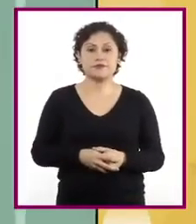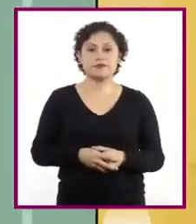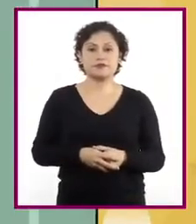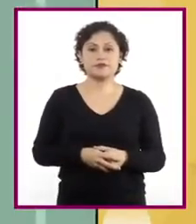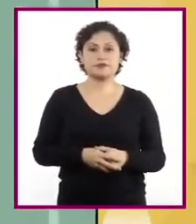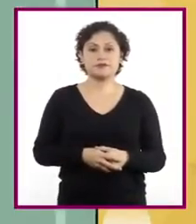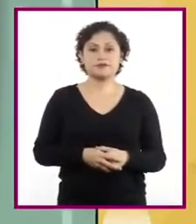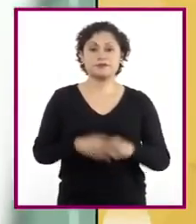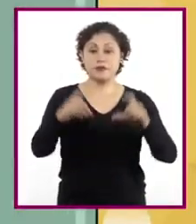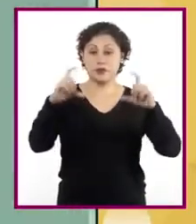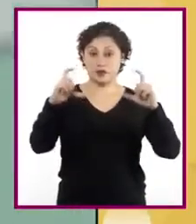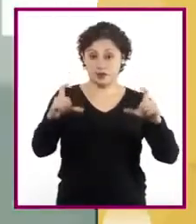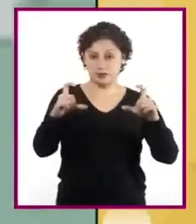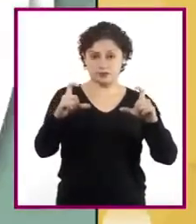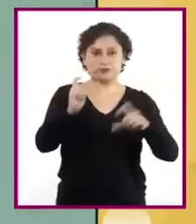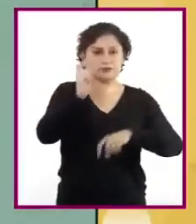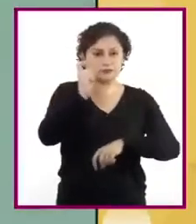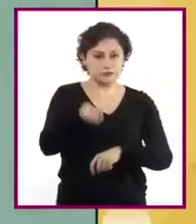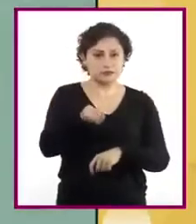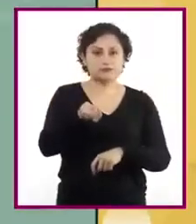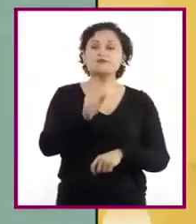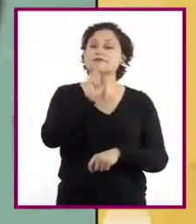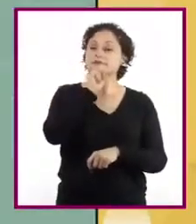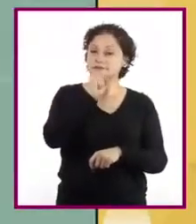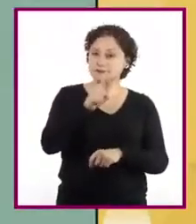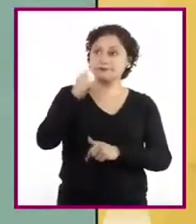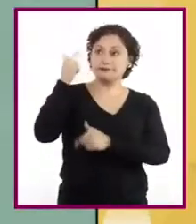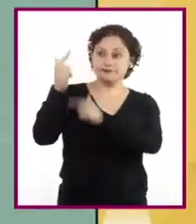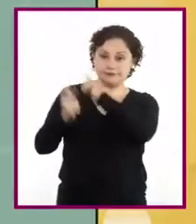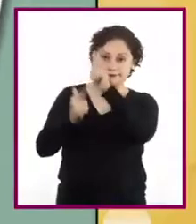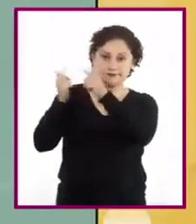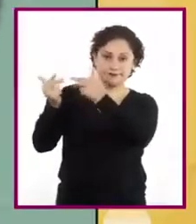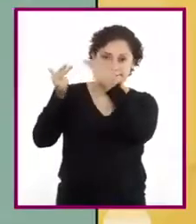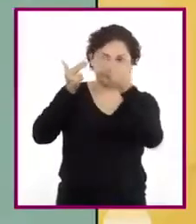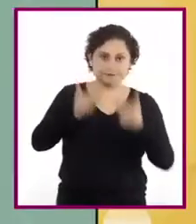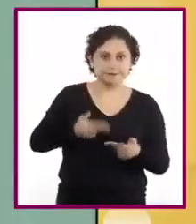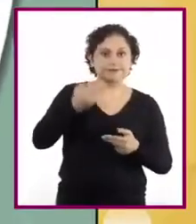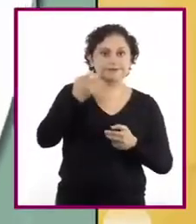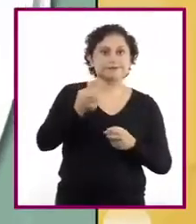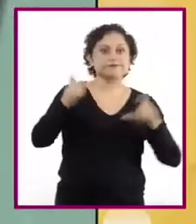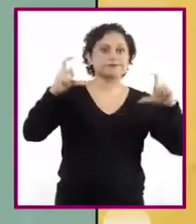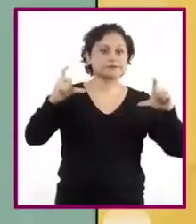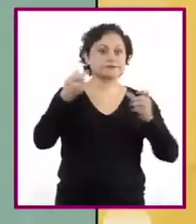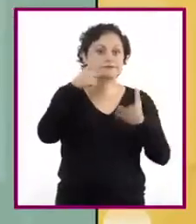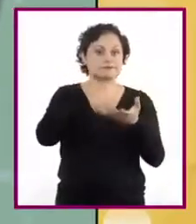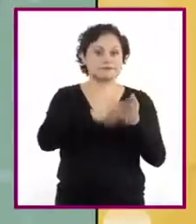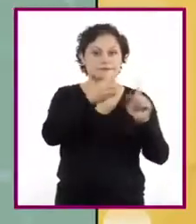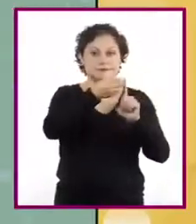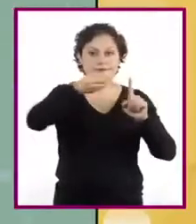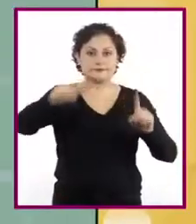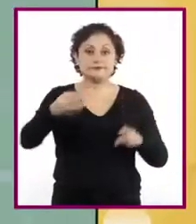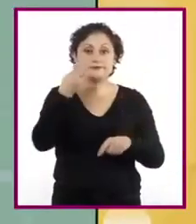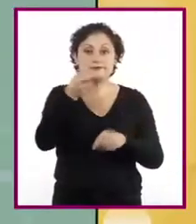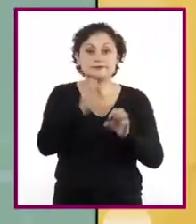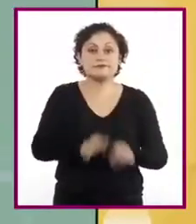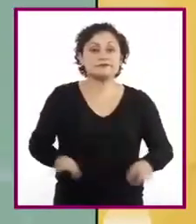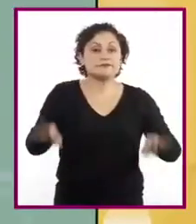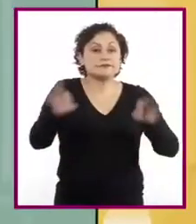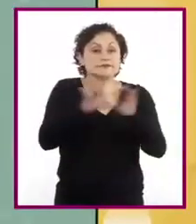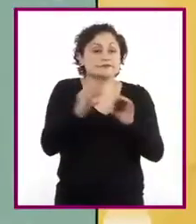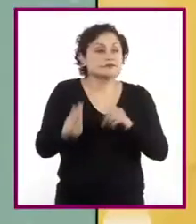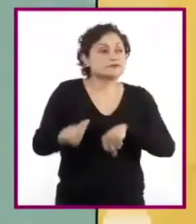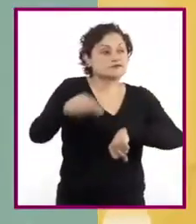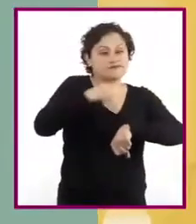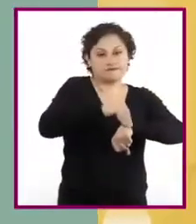Los paréntesis, que también debemos a los griegos, se emplean para encerrar una oración o frase que agrega datos o